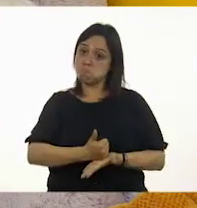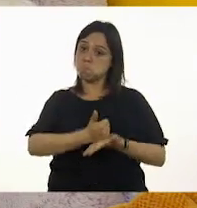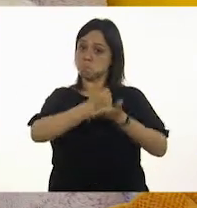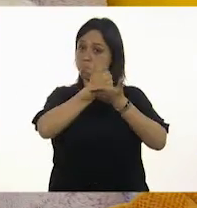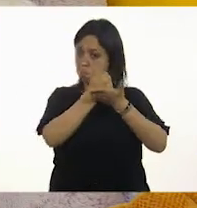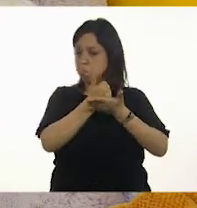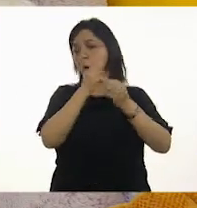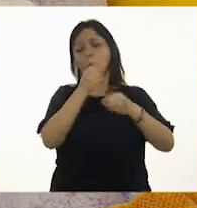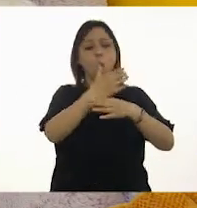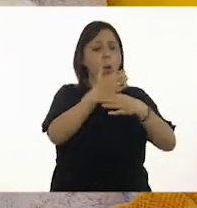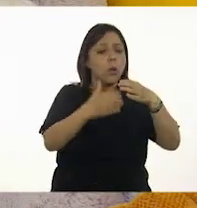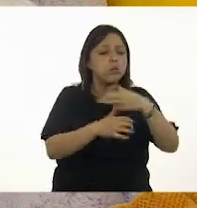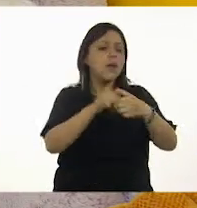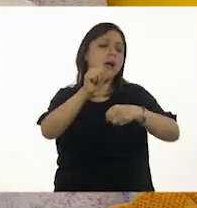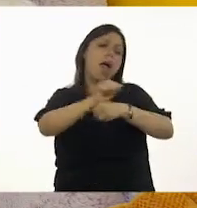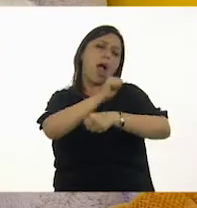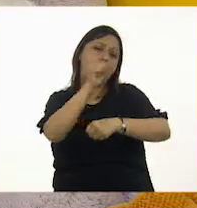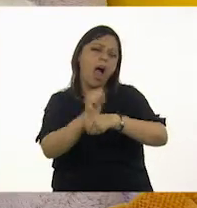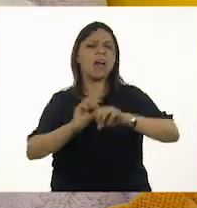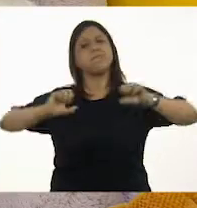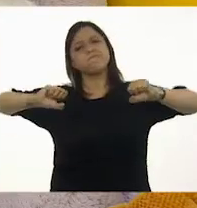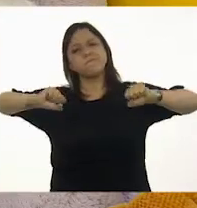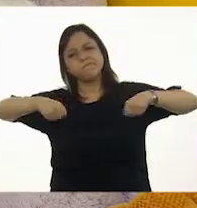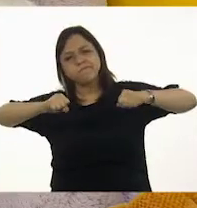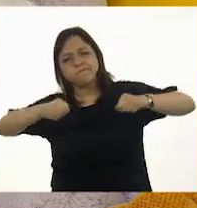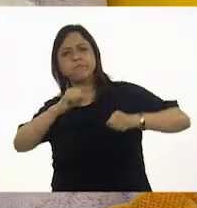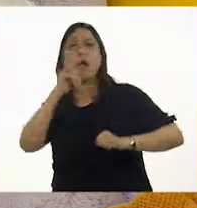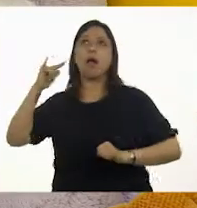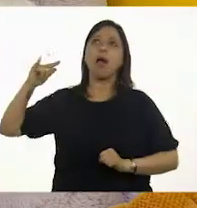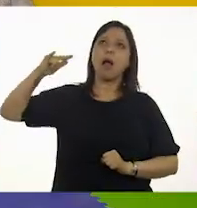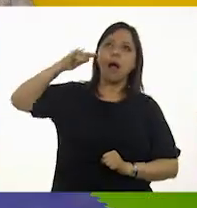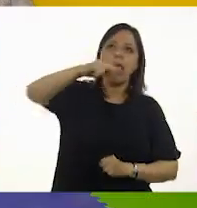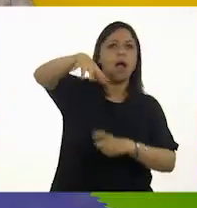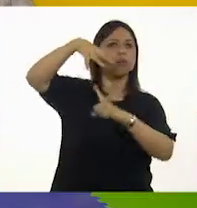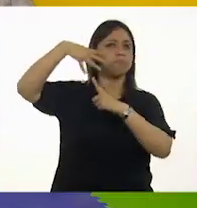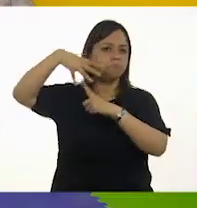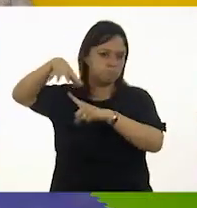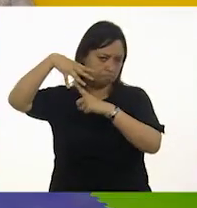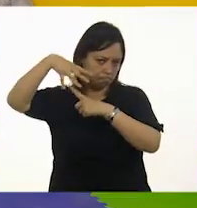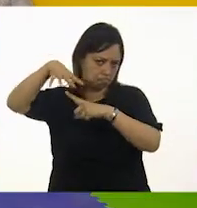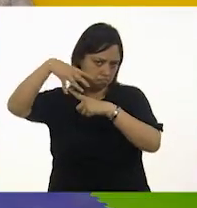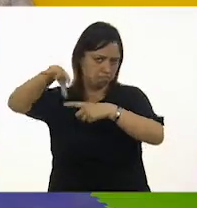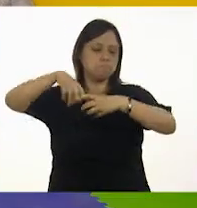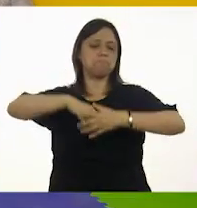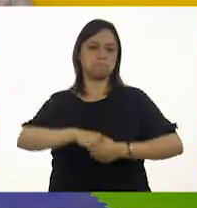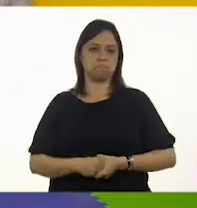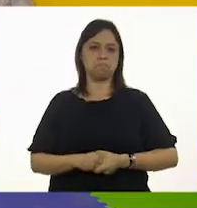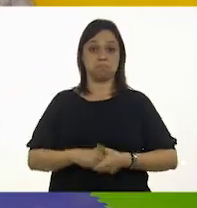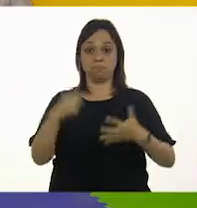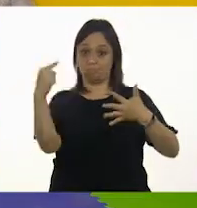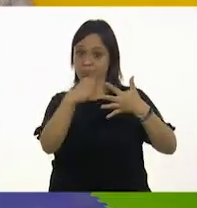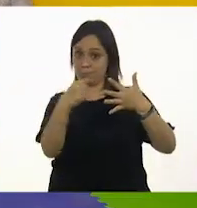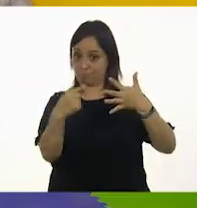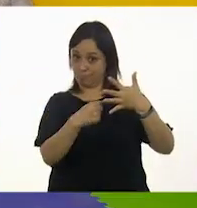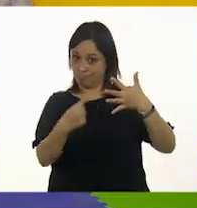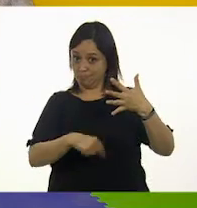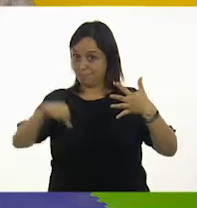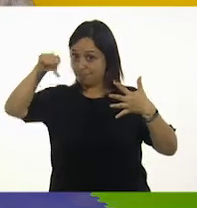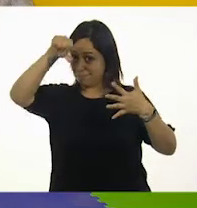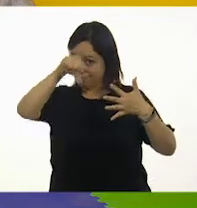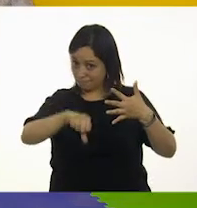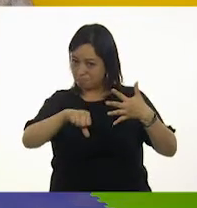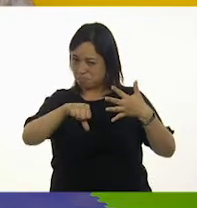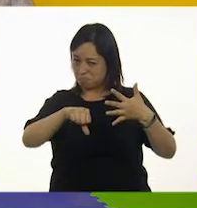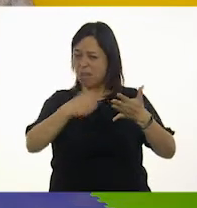como carros, motocicletas, aviones, campanas, etc. Con todo lo que hemos aprendido y visto el día de hoy,